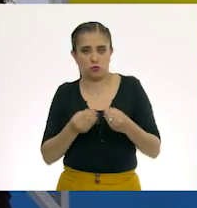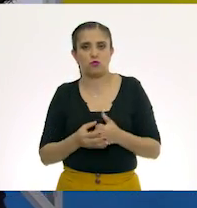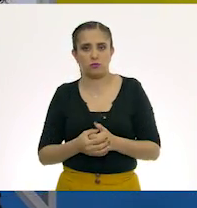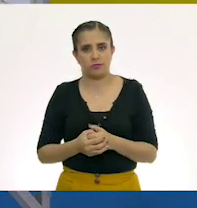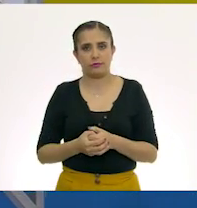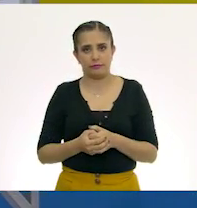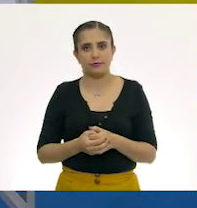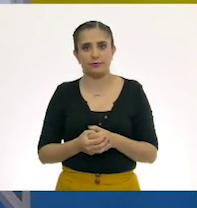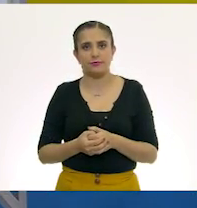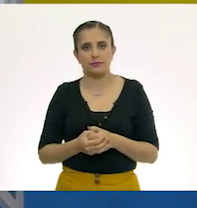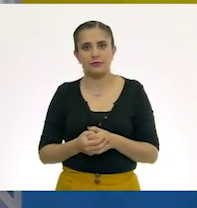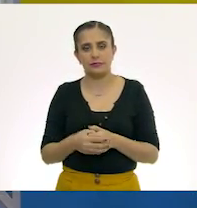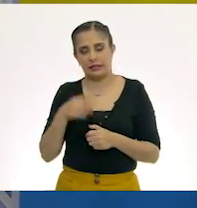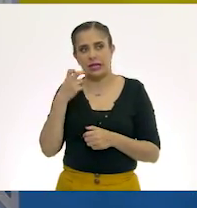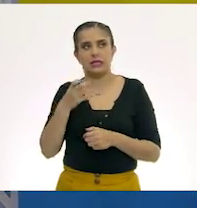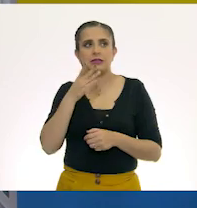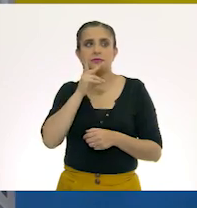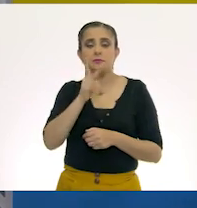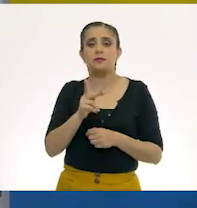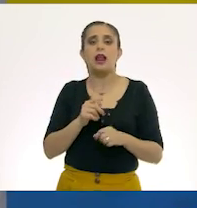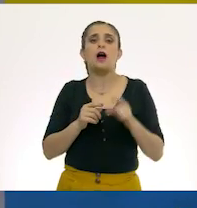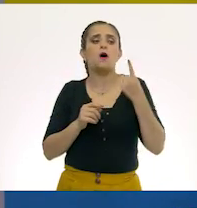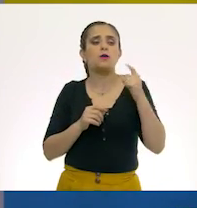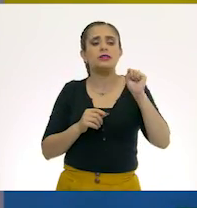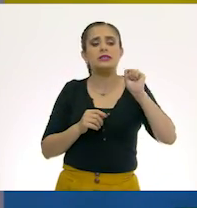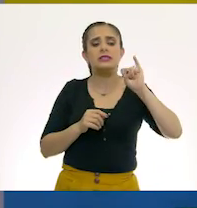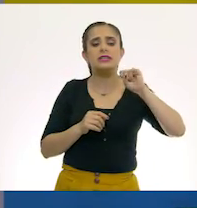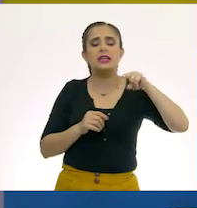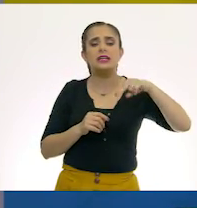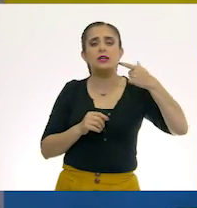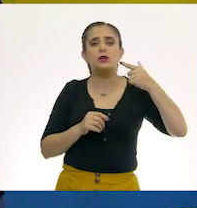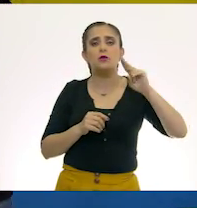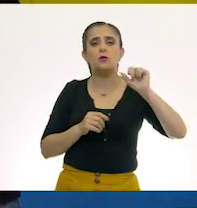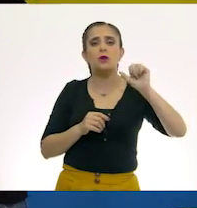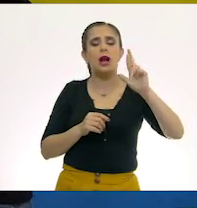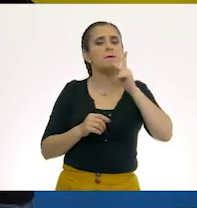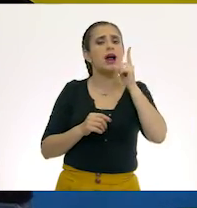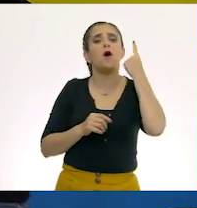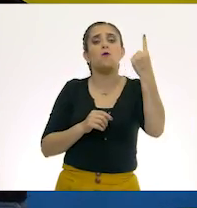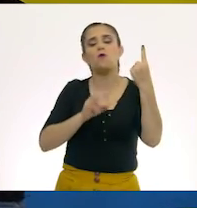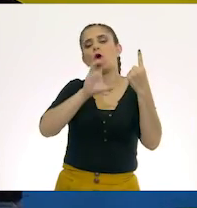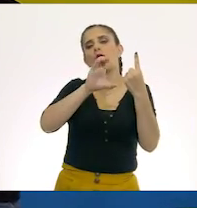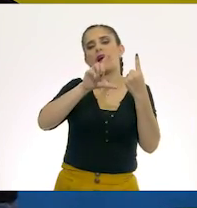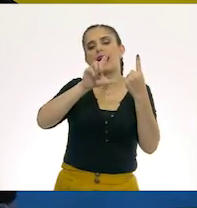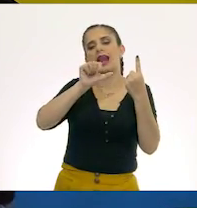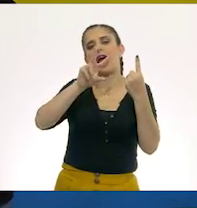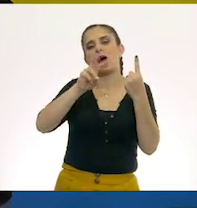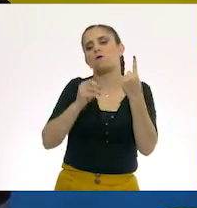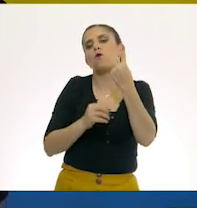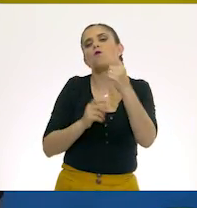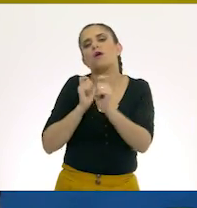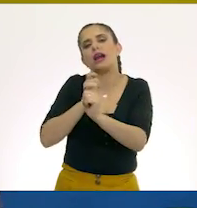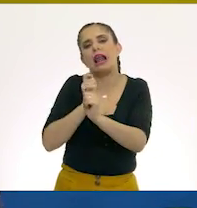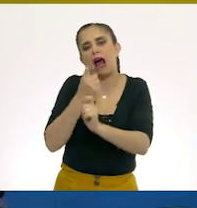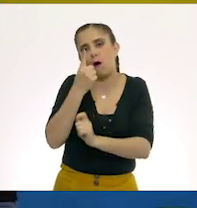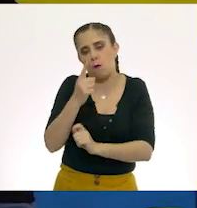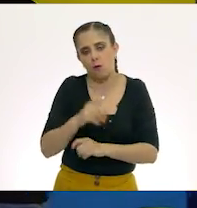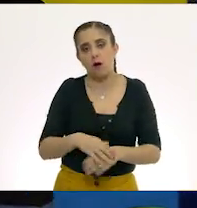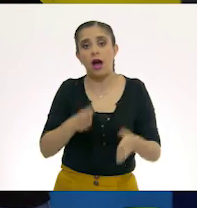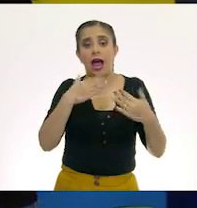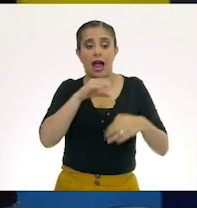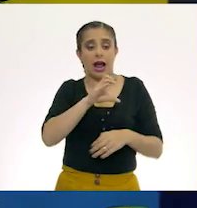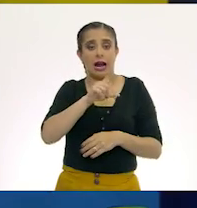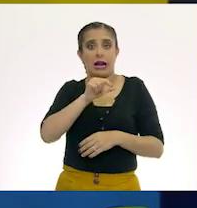¿verdad? Sí, en singular, es clavo. Ahora vamos con la palabra calva. ¿Cuáles crees tú que